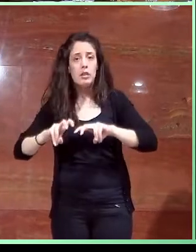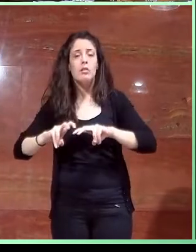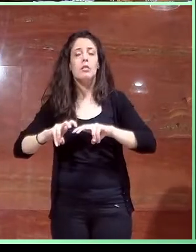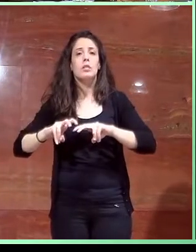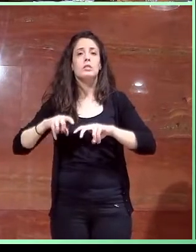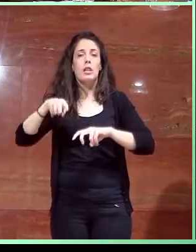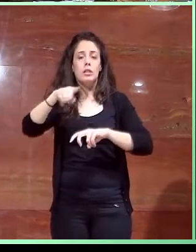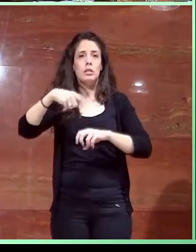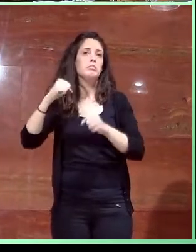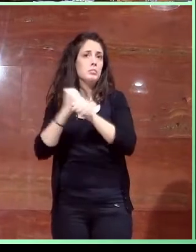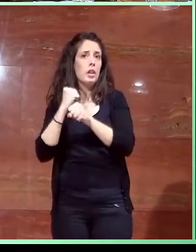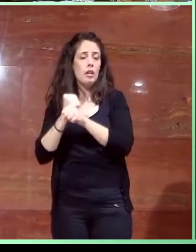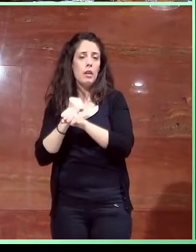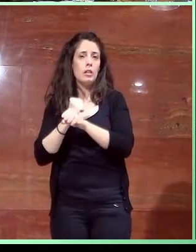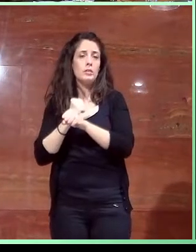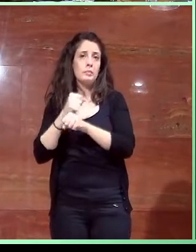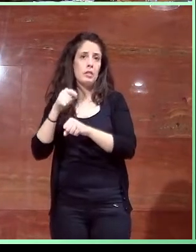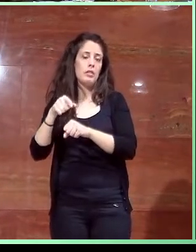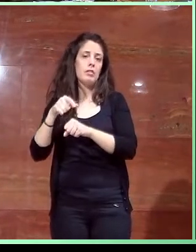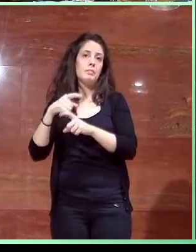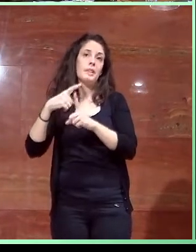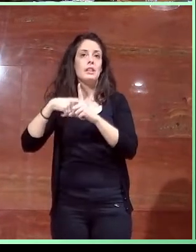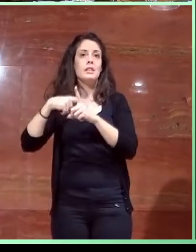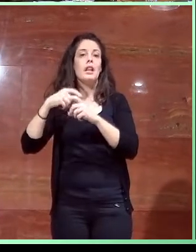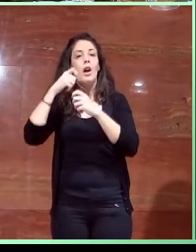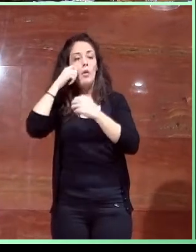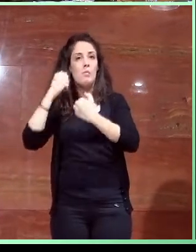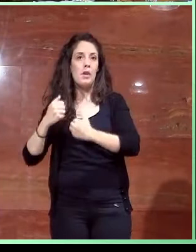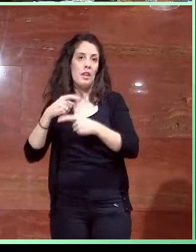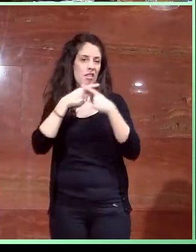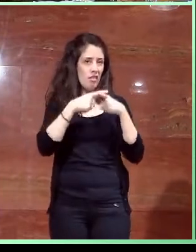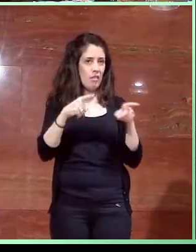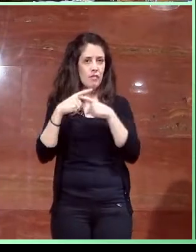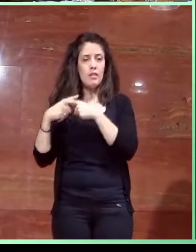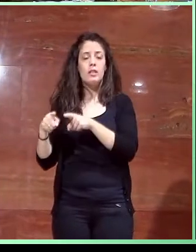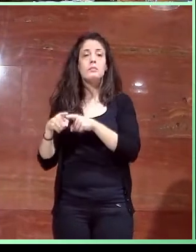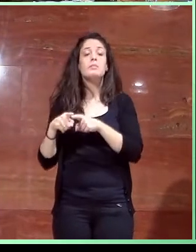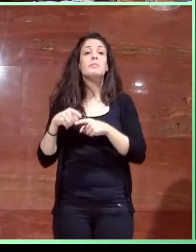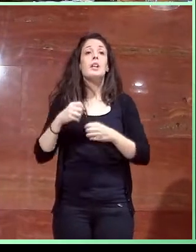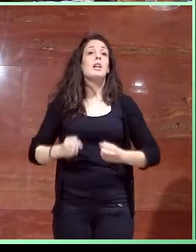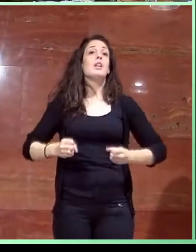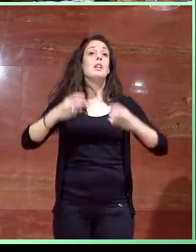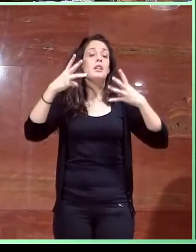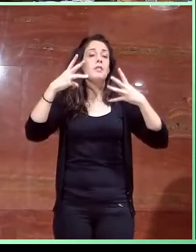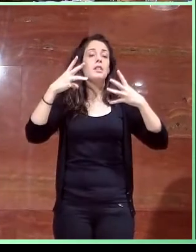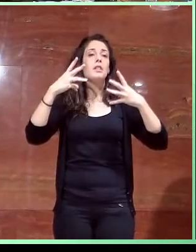realizan sus tareas y, digamos, que tiene una escala humana completamente distinta de la otra. Y, bueno, el edificio en su momento